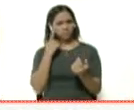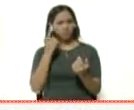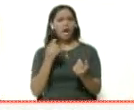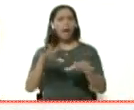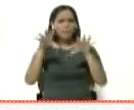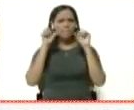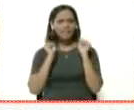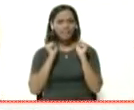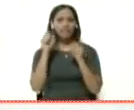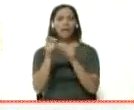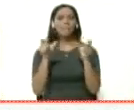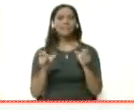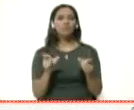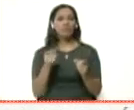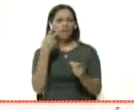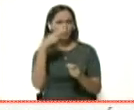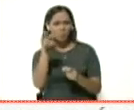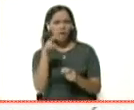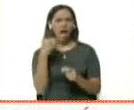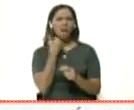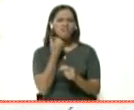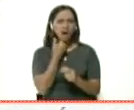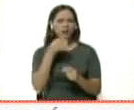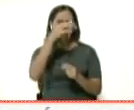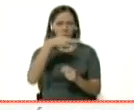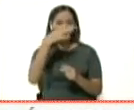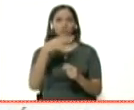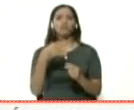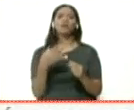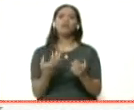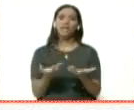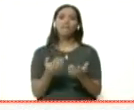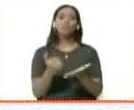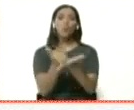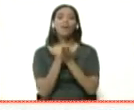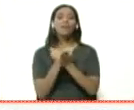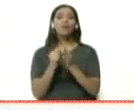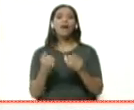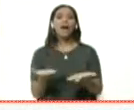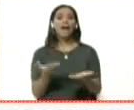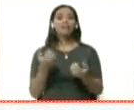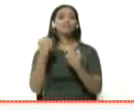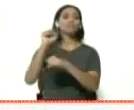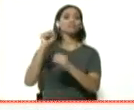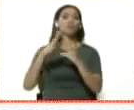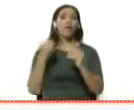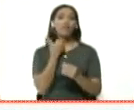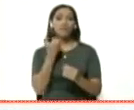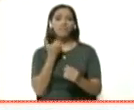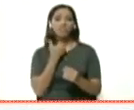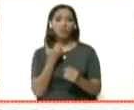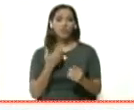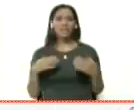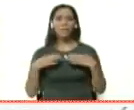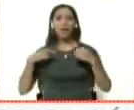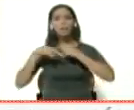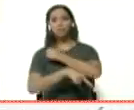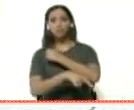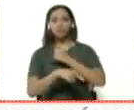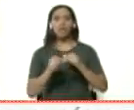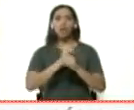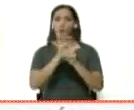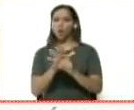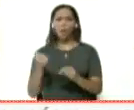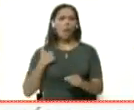las personas que tienen síntomas de gripe. Y además sirve para prevenir todas las infecciones respiratorias agudas, no solamente el coronavirus sino cualquiera. En Venezuela